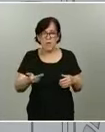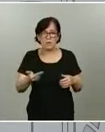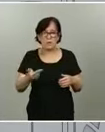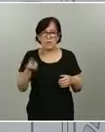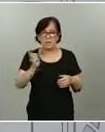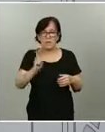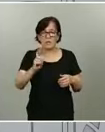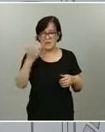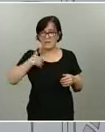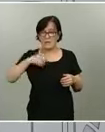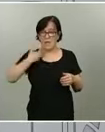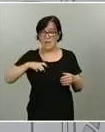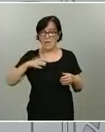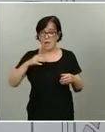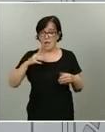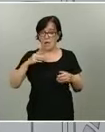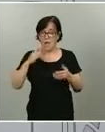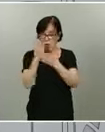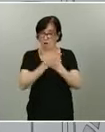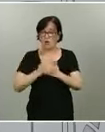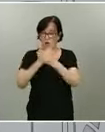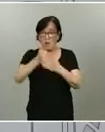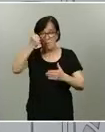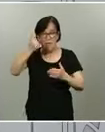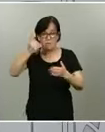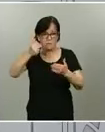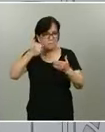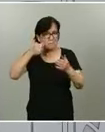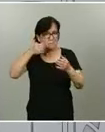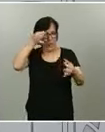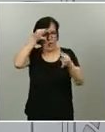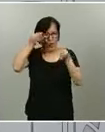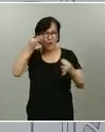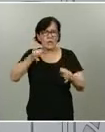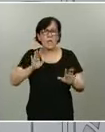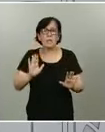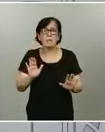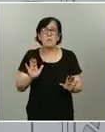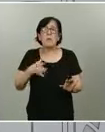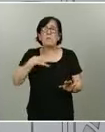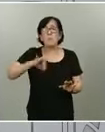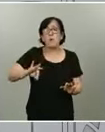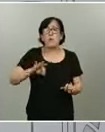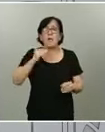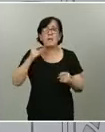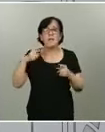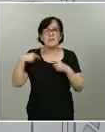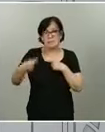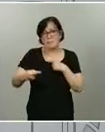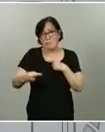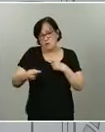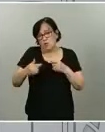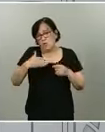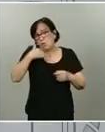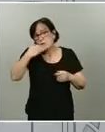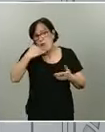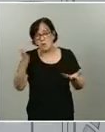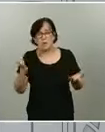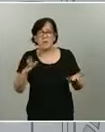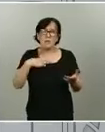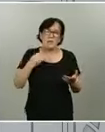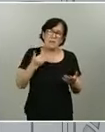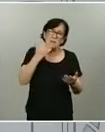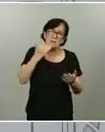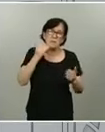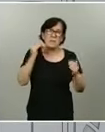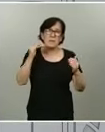estudios mucho más concluyentes, pero sí que podría tener algún efecto marginal. Quizás tenga un efecto en la reducción de las